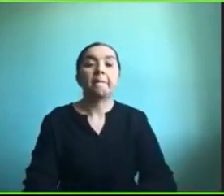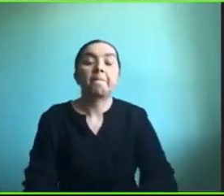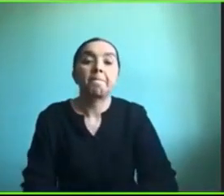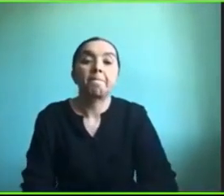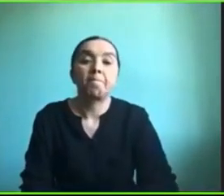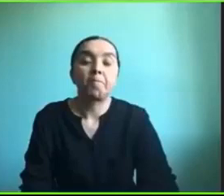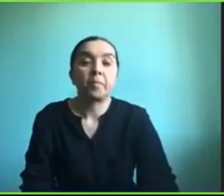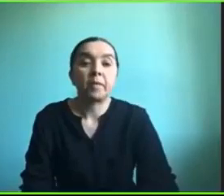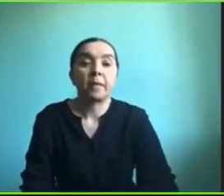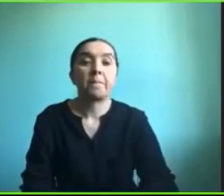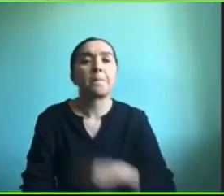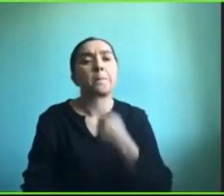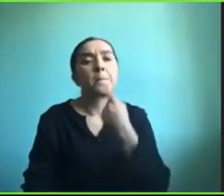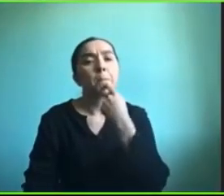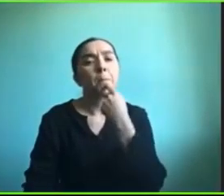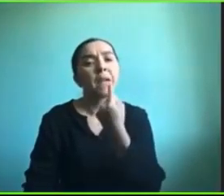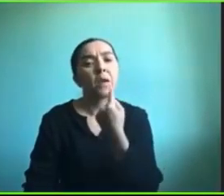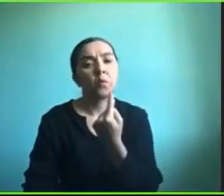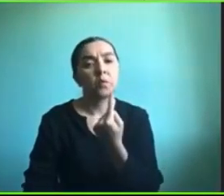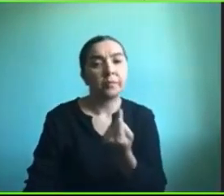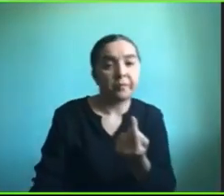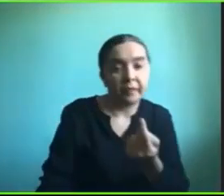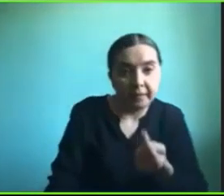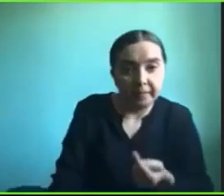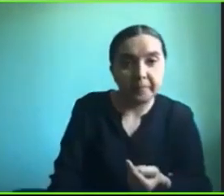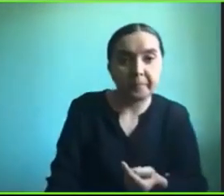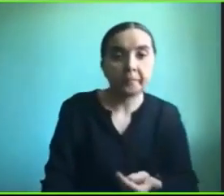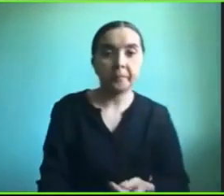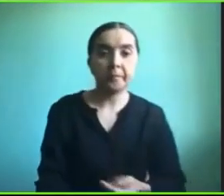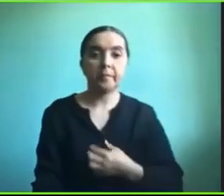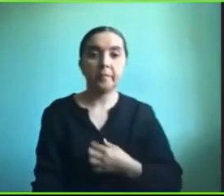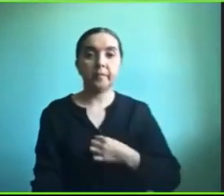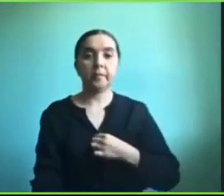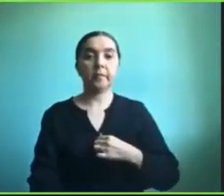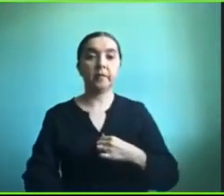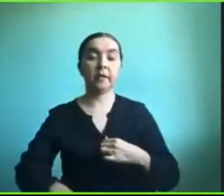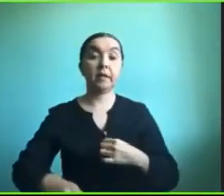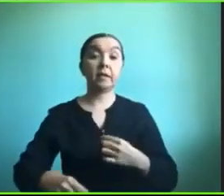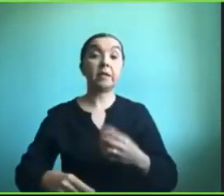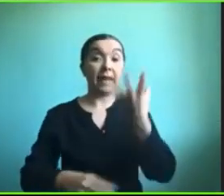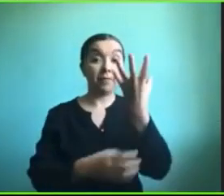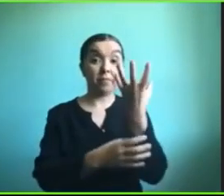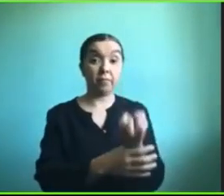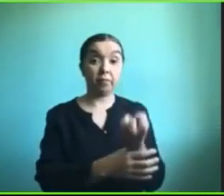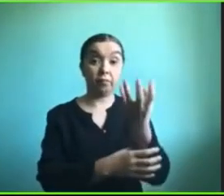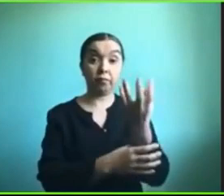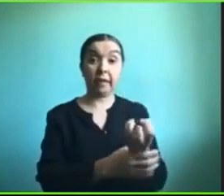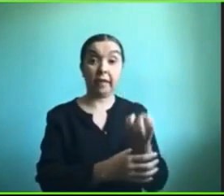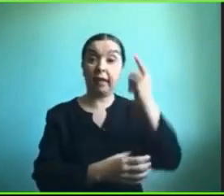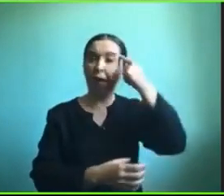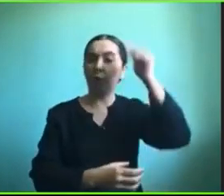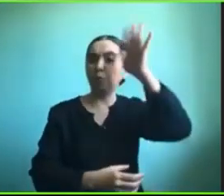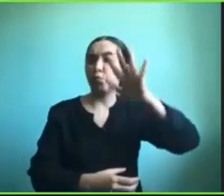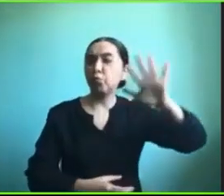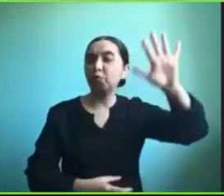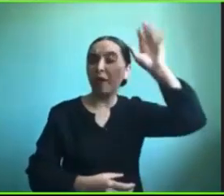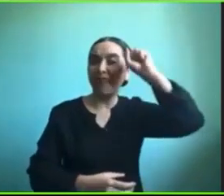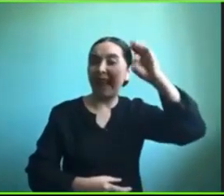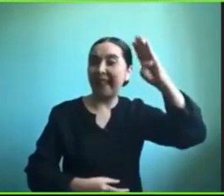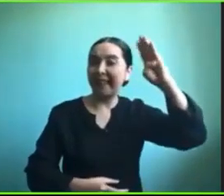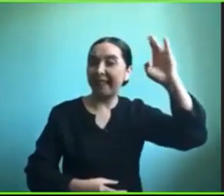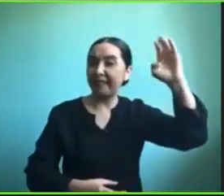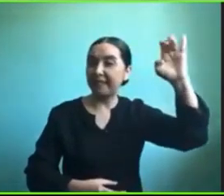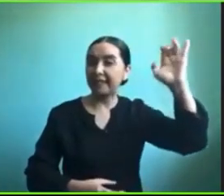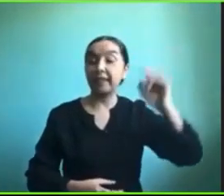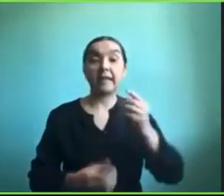era si es que una persona ya tenía descargado sueñaletras sí es que era necesario desinstalar esa